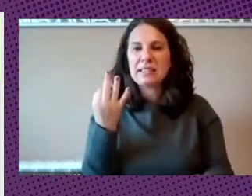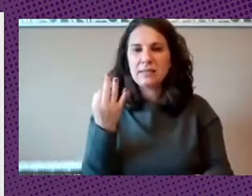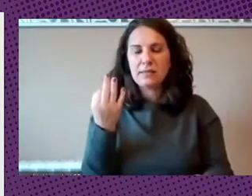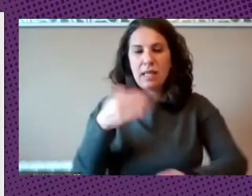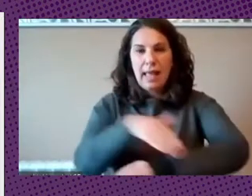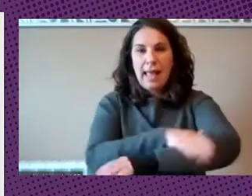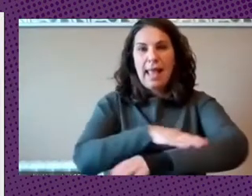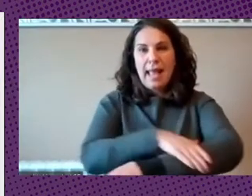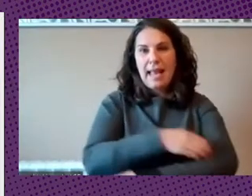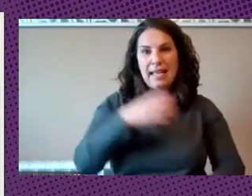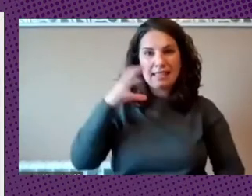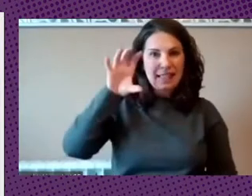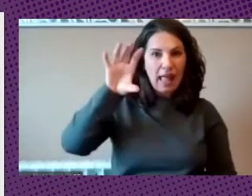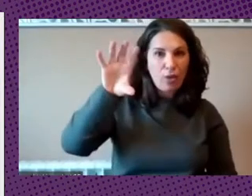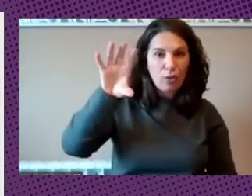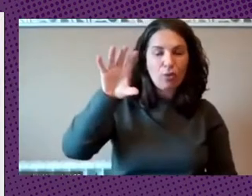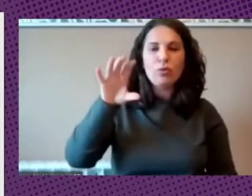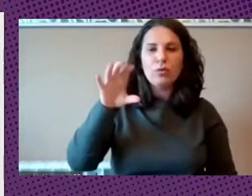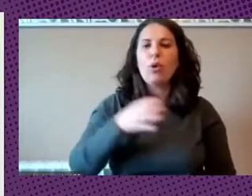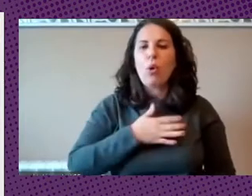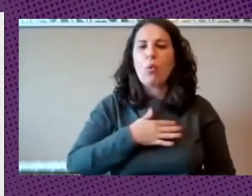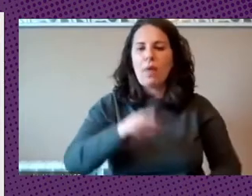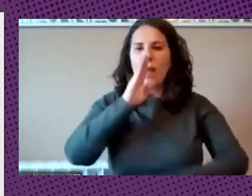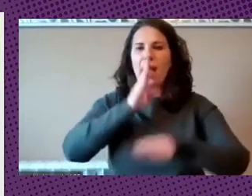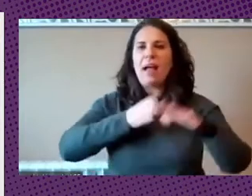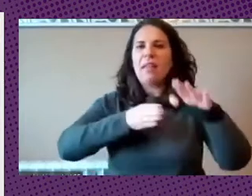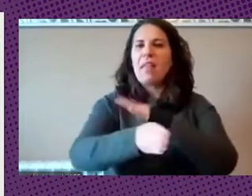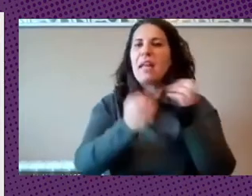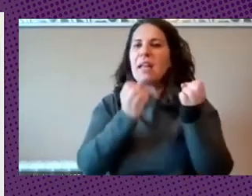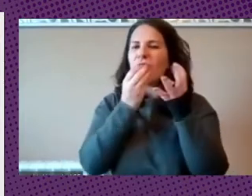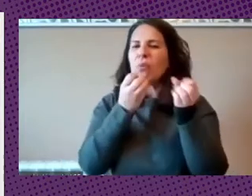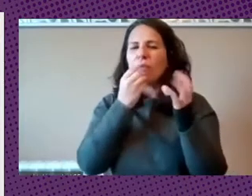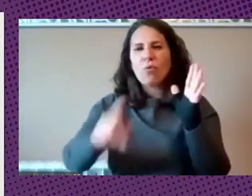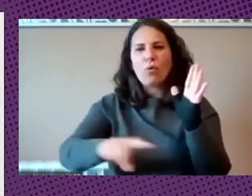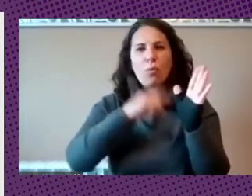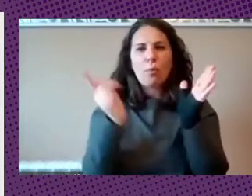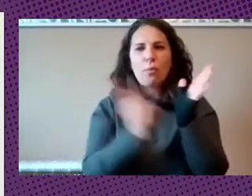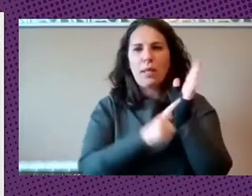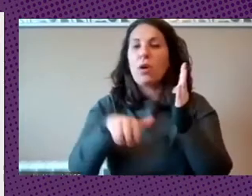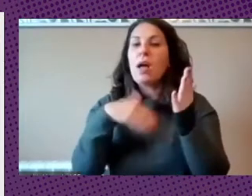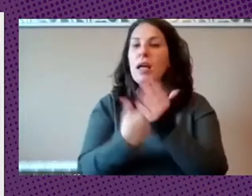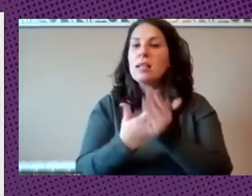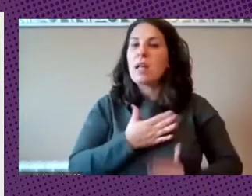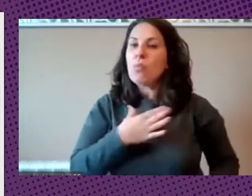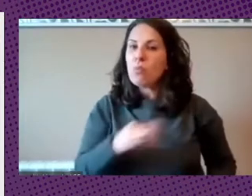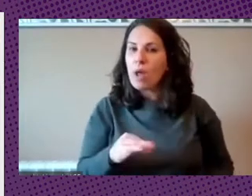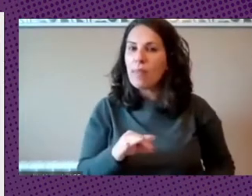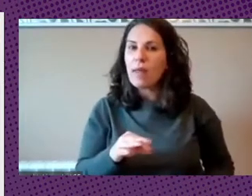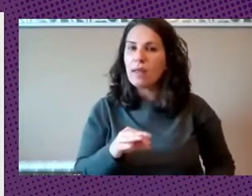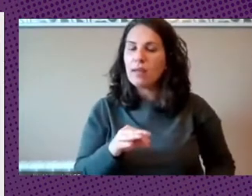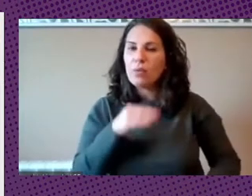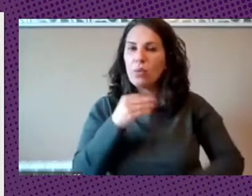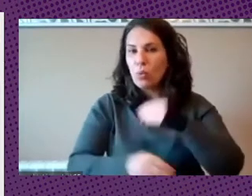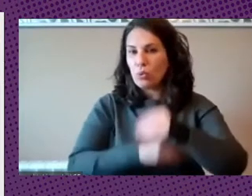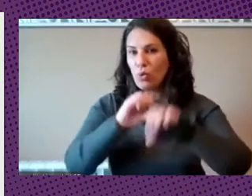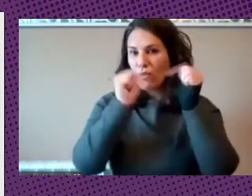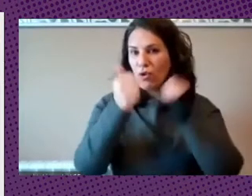pueda acceder a toda esta información y pueda ser utilizada de esa manera